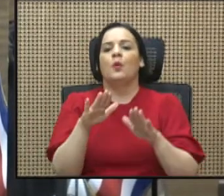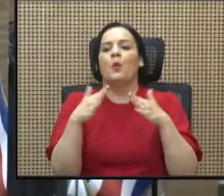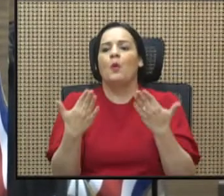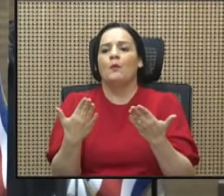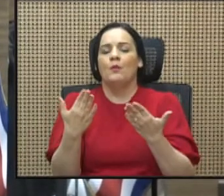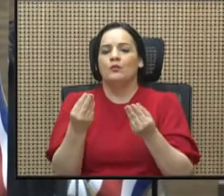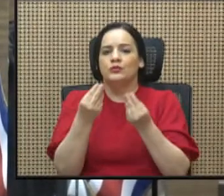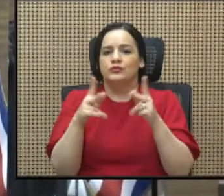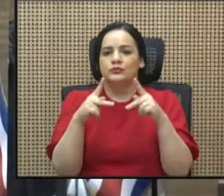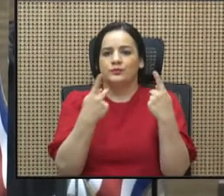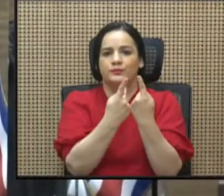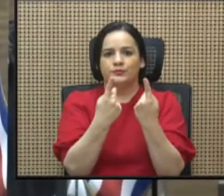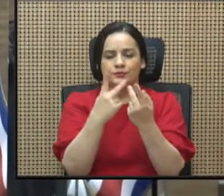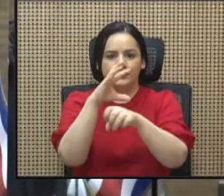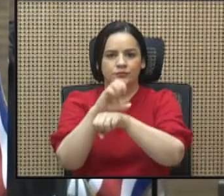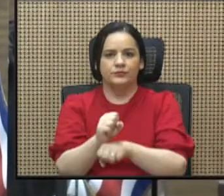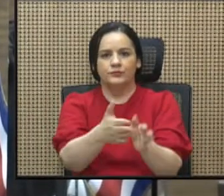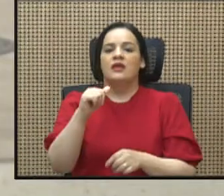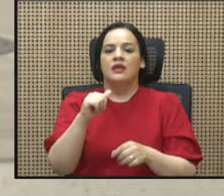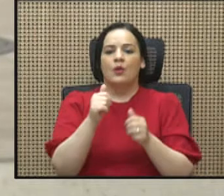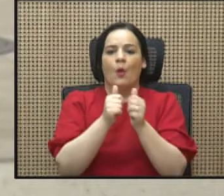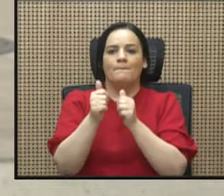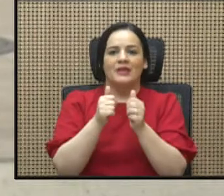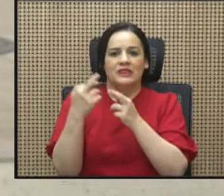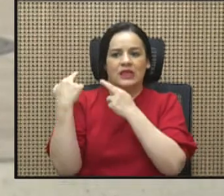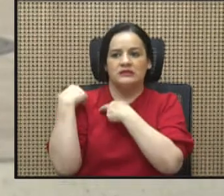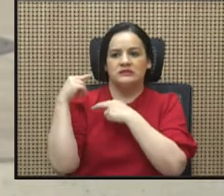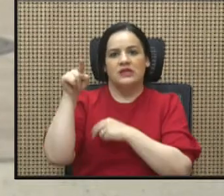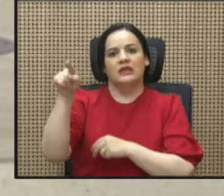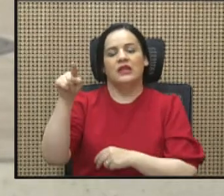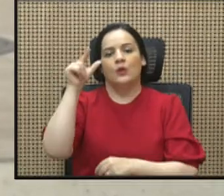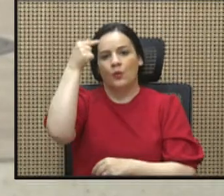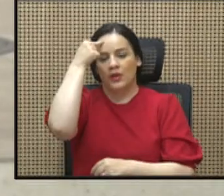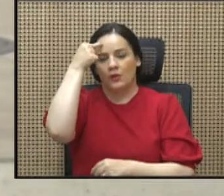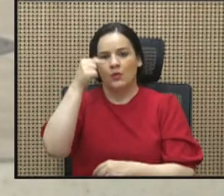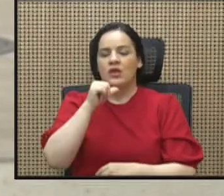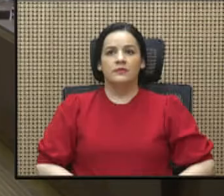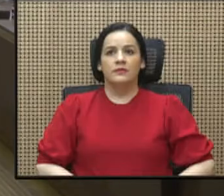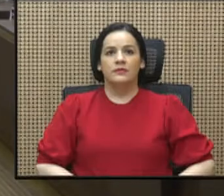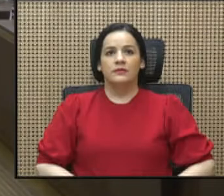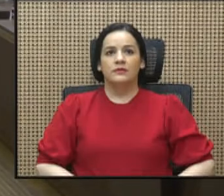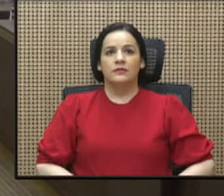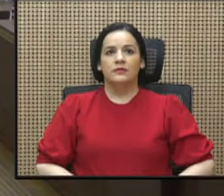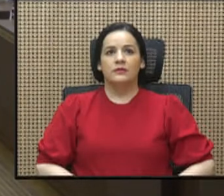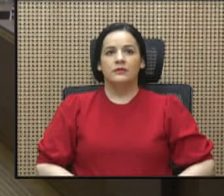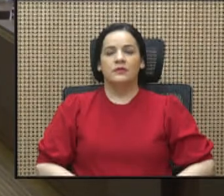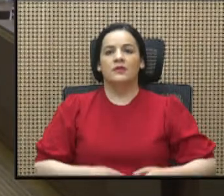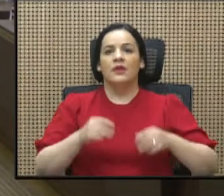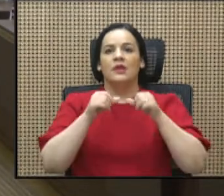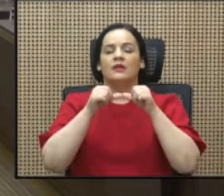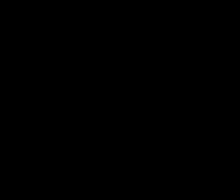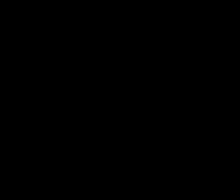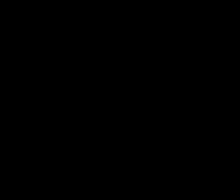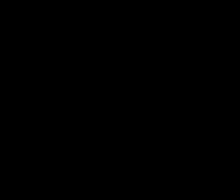partidos tradicionales a pedir un voto nuevamente este proyecto había sido aprobado y consultado a la sala constitucional que no encontró